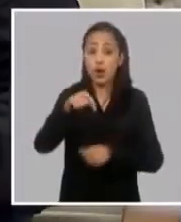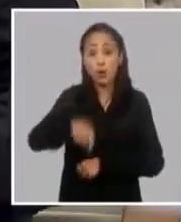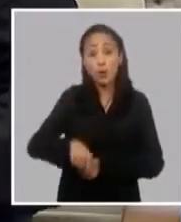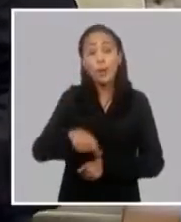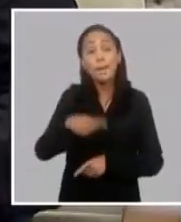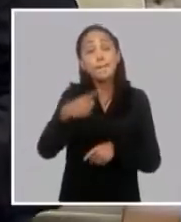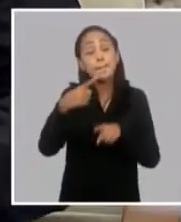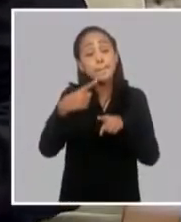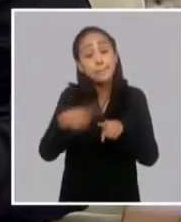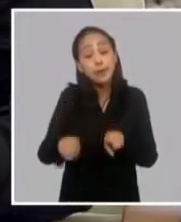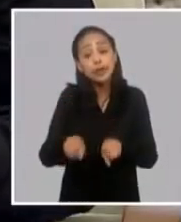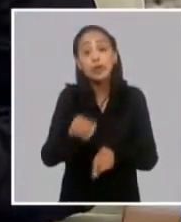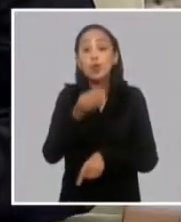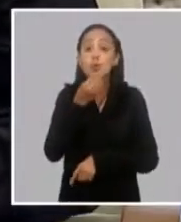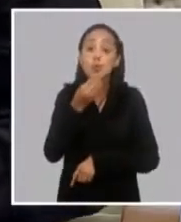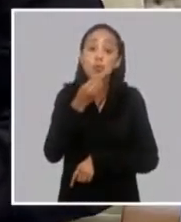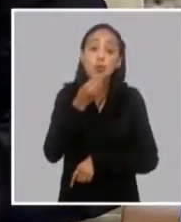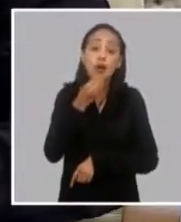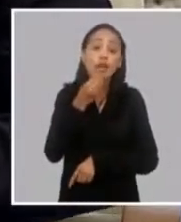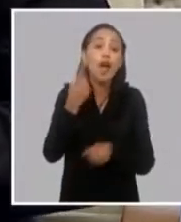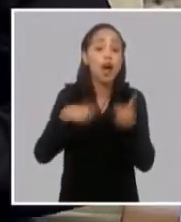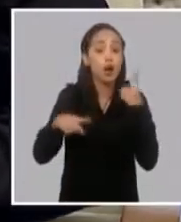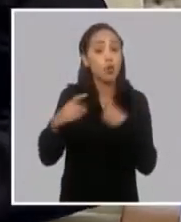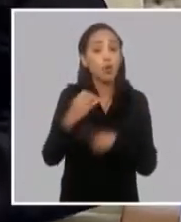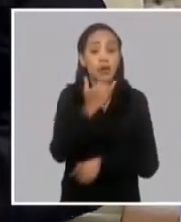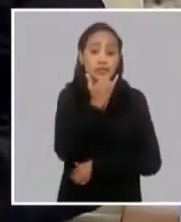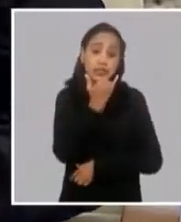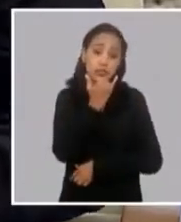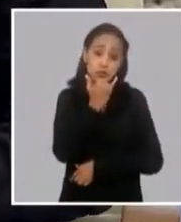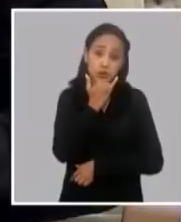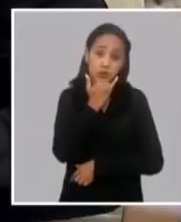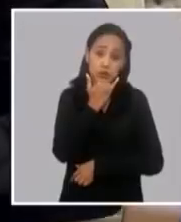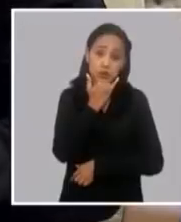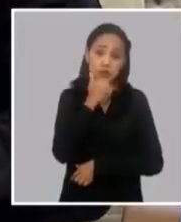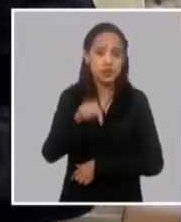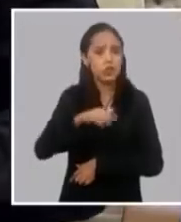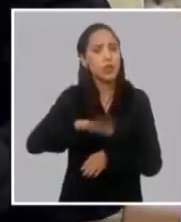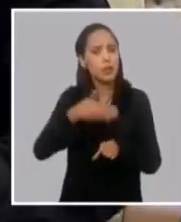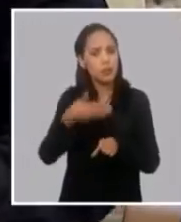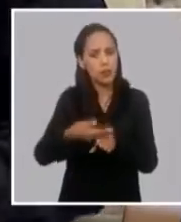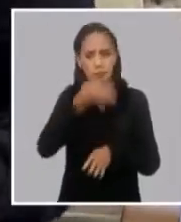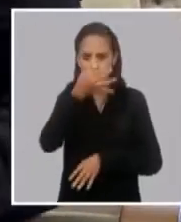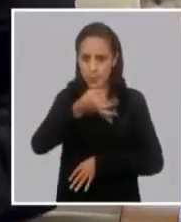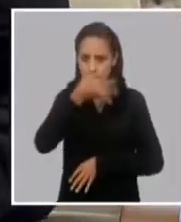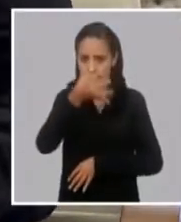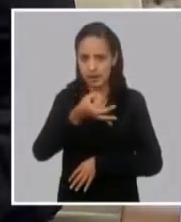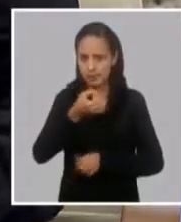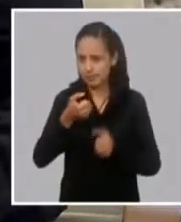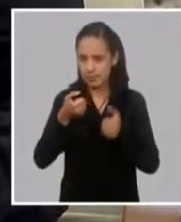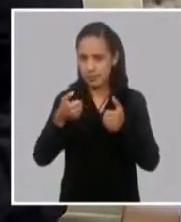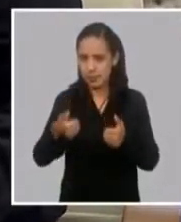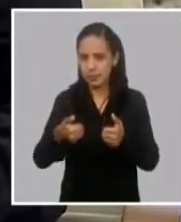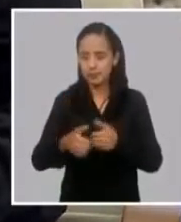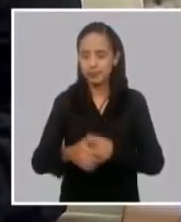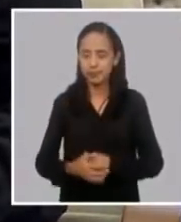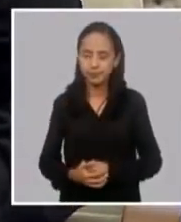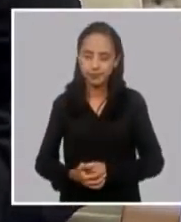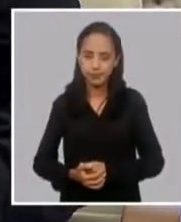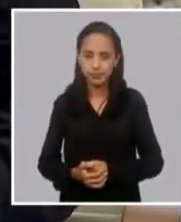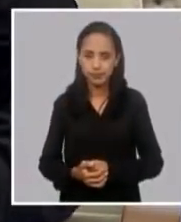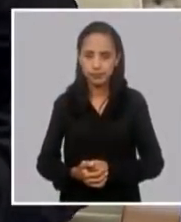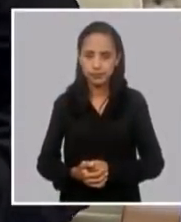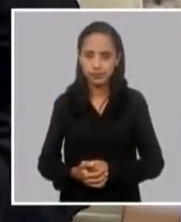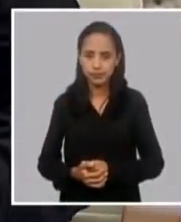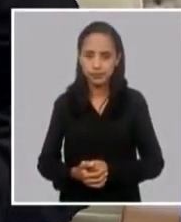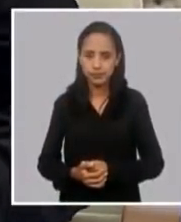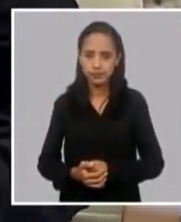pero pueden ocurrir afectaciones y eso lo ilustraré más adelante. Ahora, ¿por